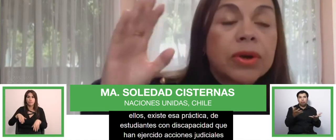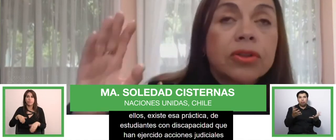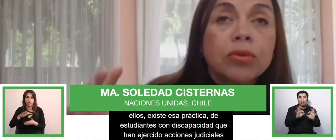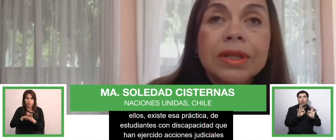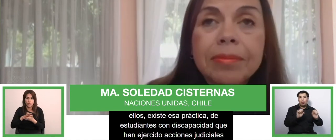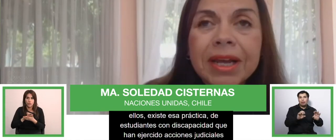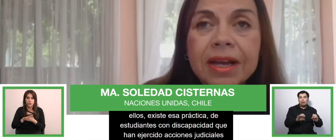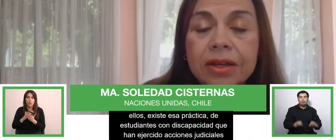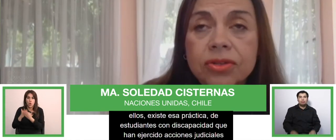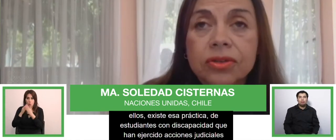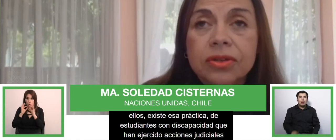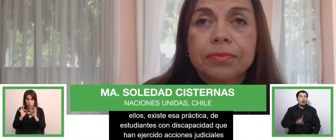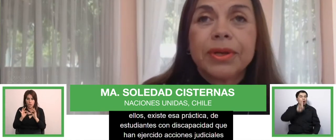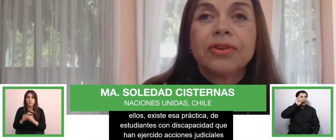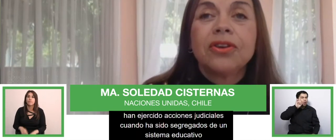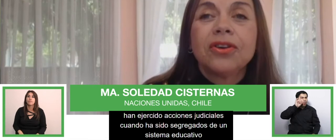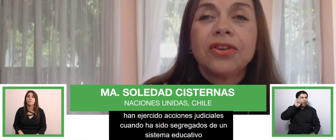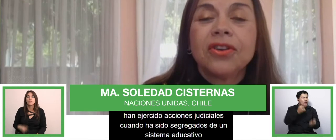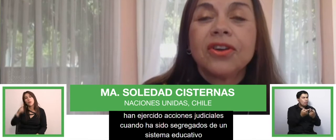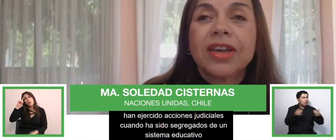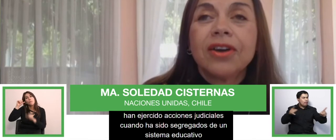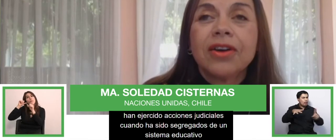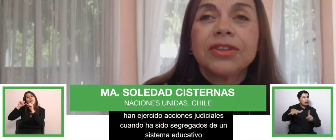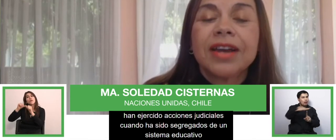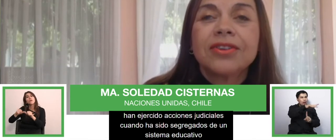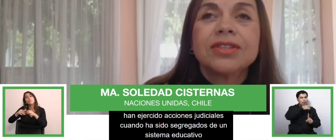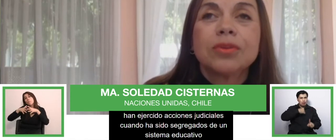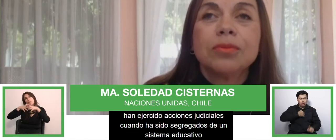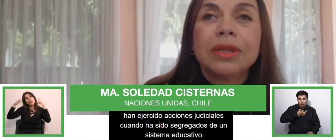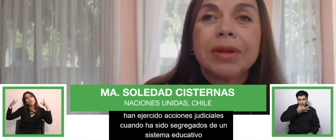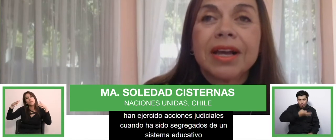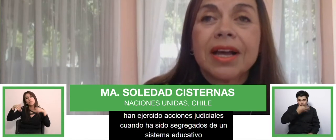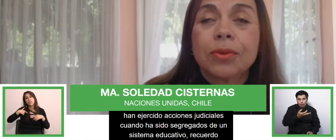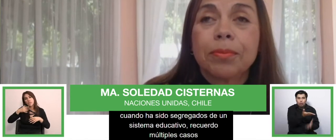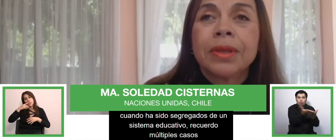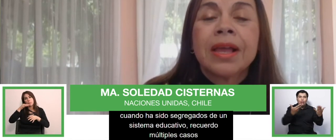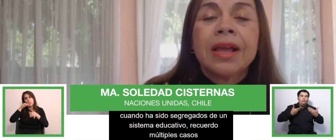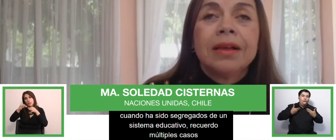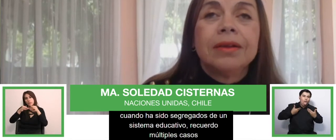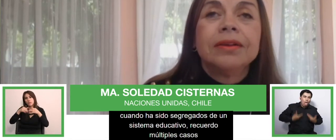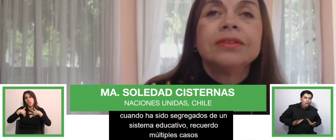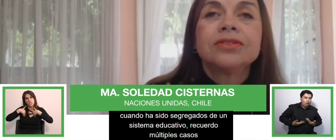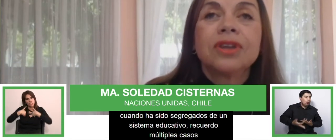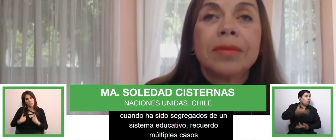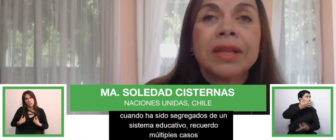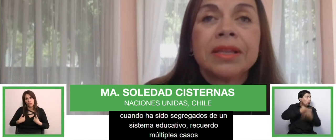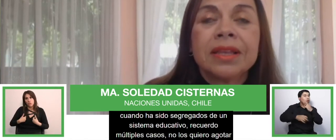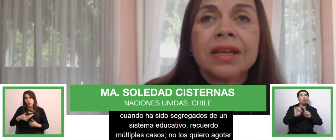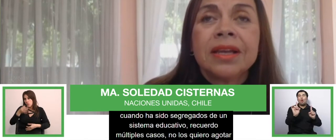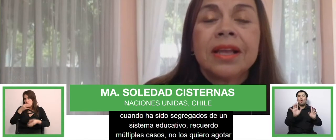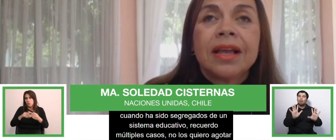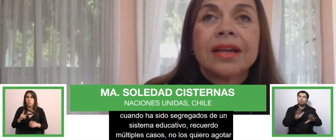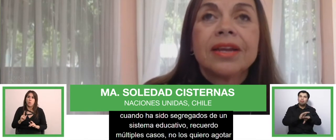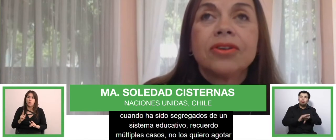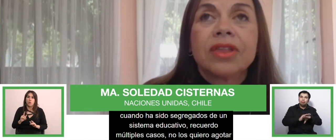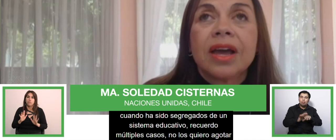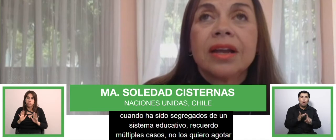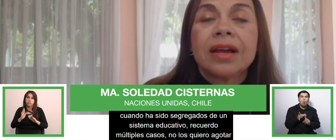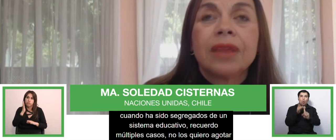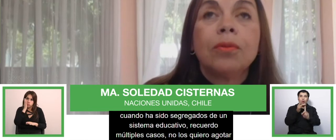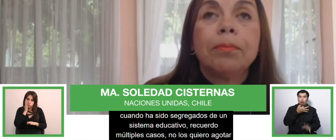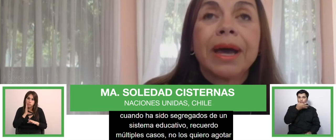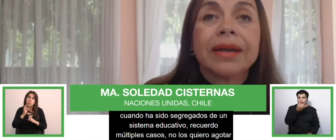Recuerdo múltiples casos, pero no los quiero agotar con esos múltiples casos. Solamente en